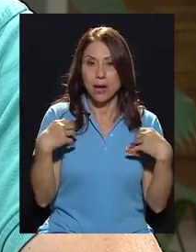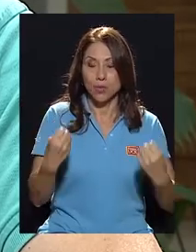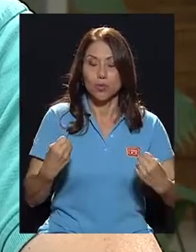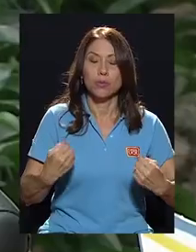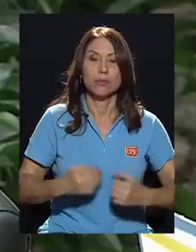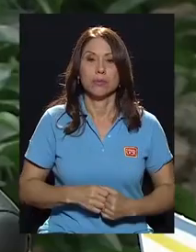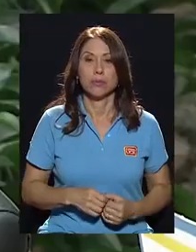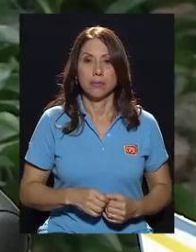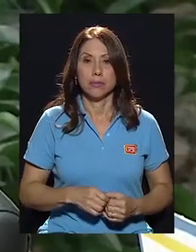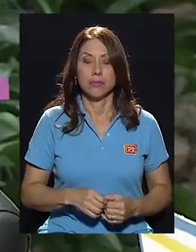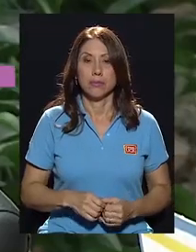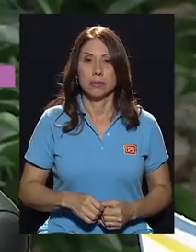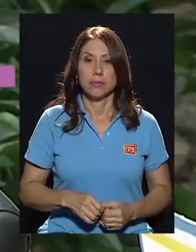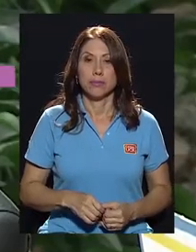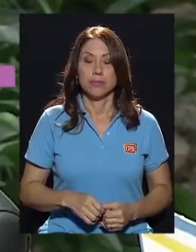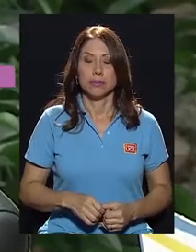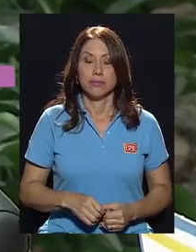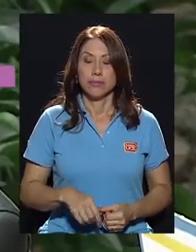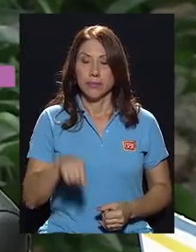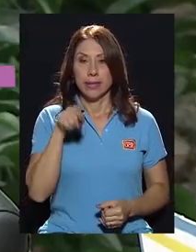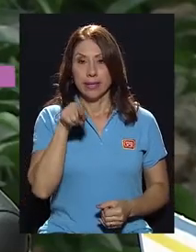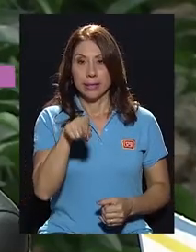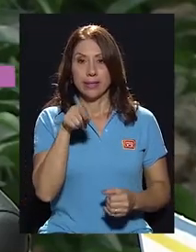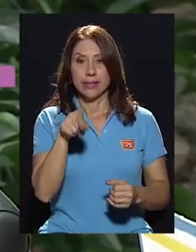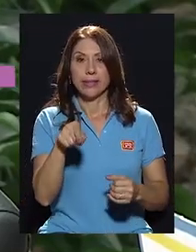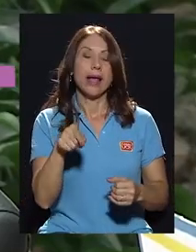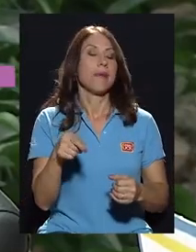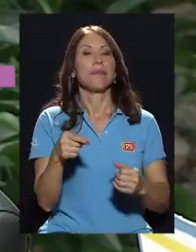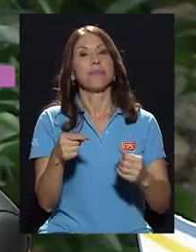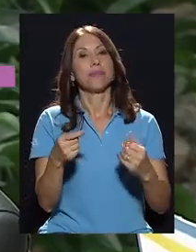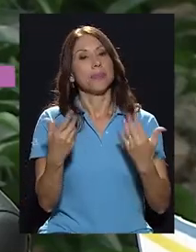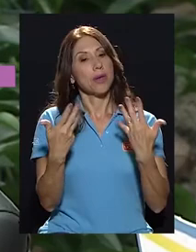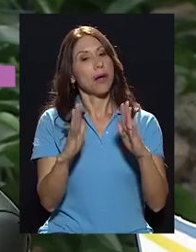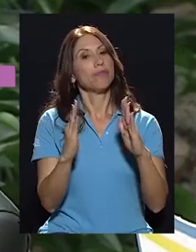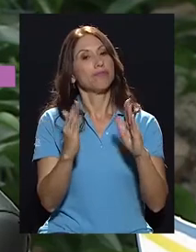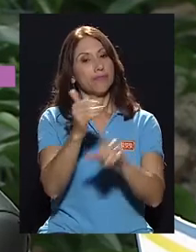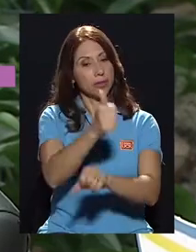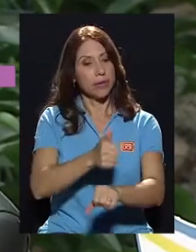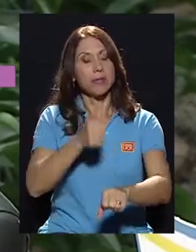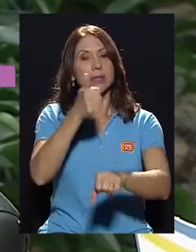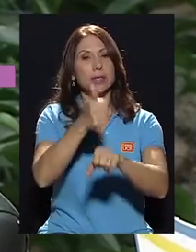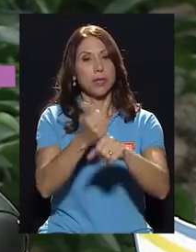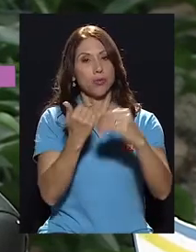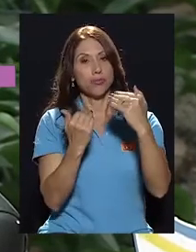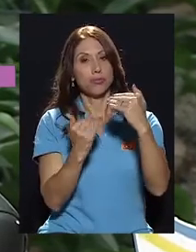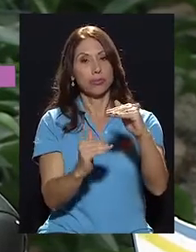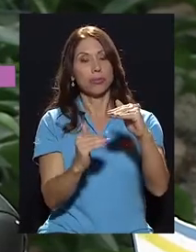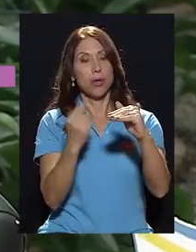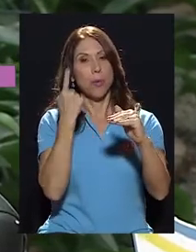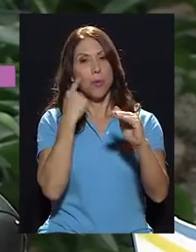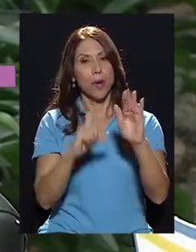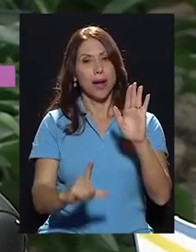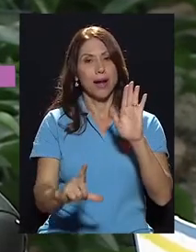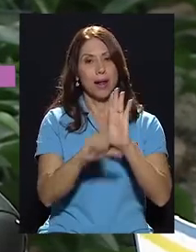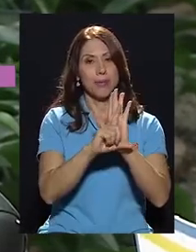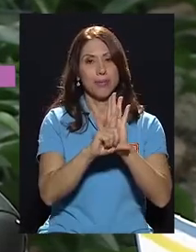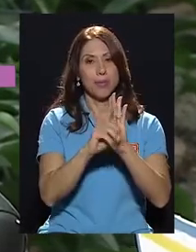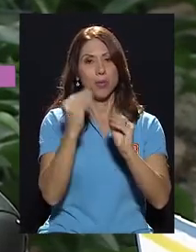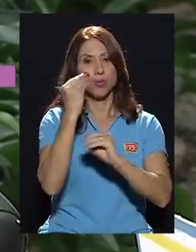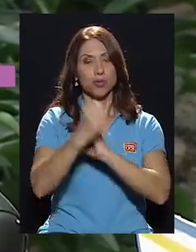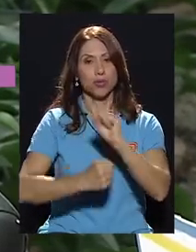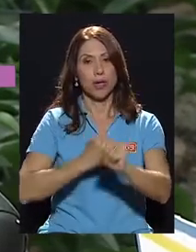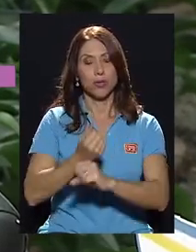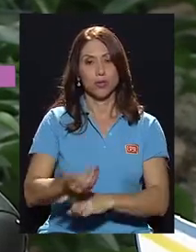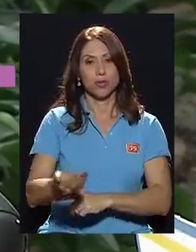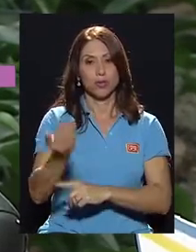delimitado por la ley desde hace muchos años,